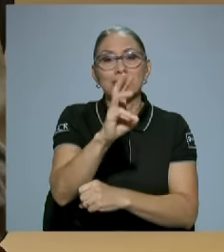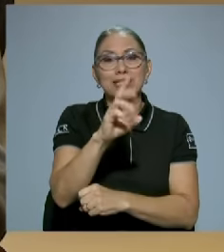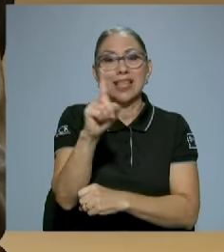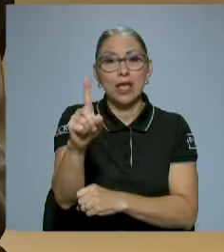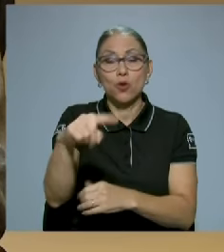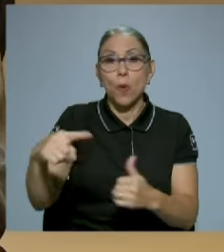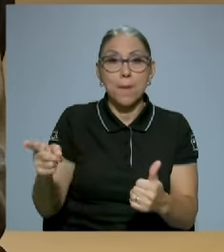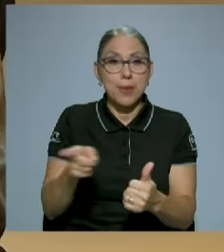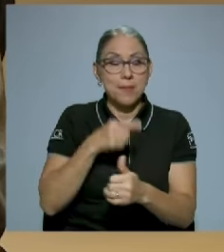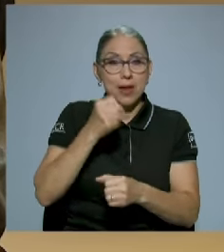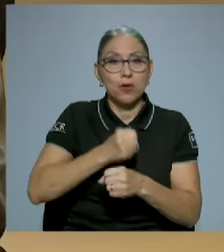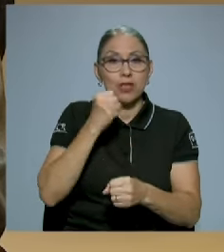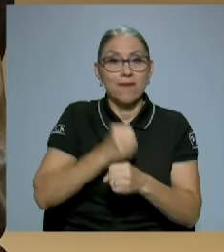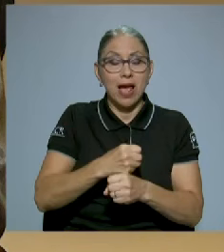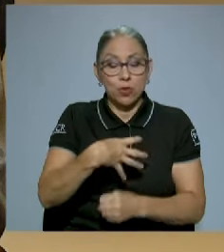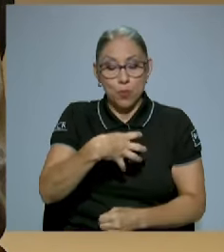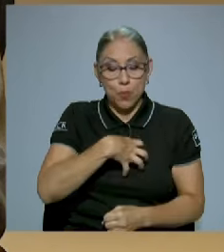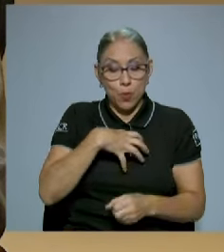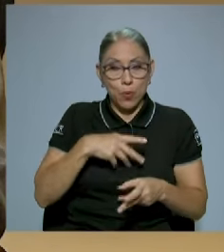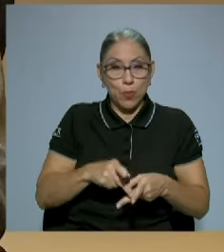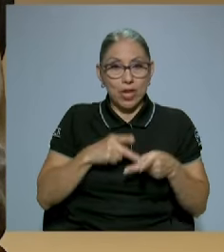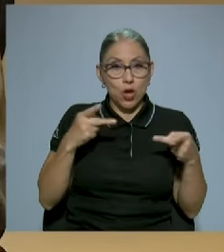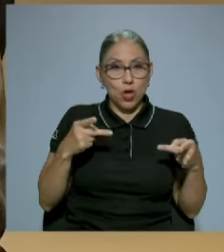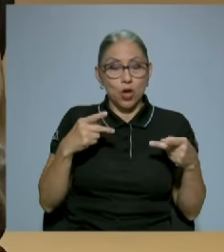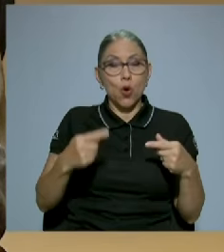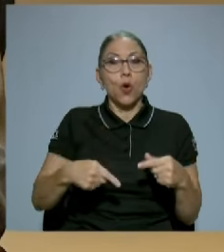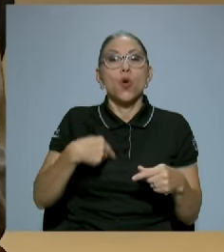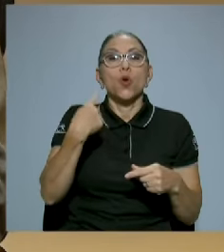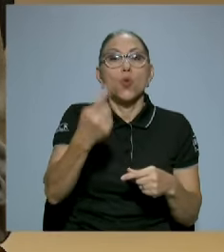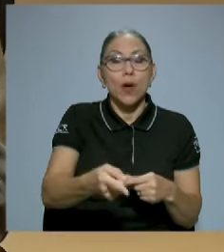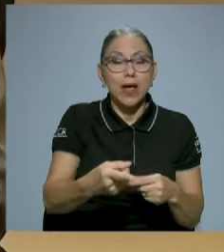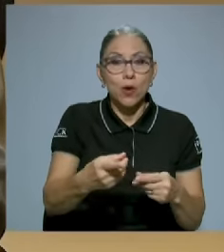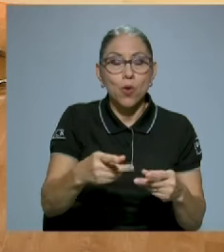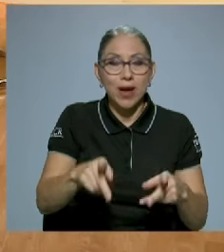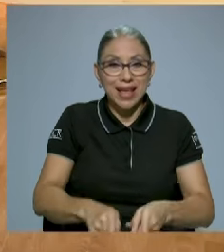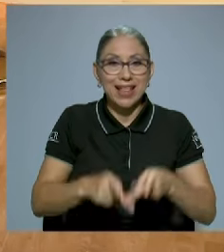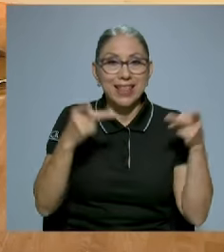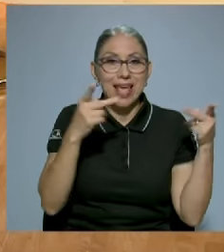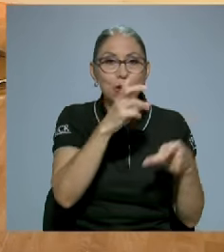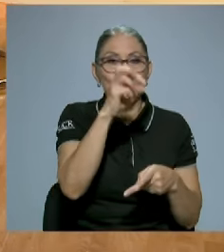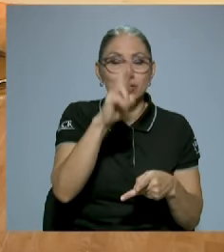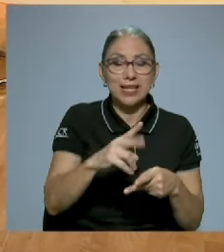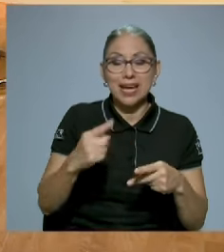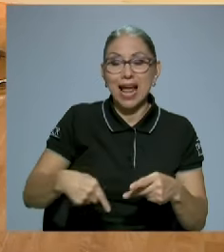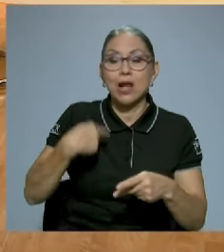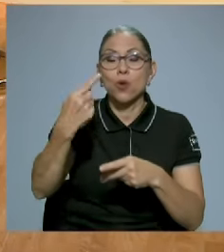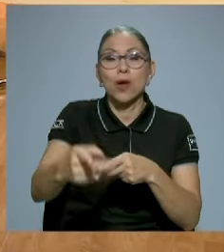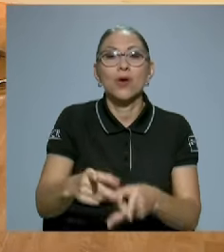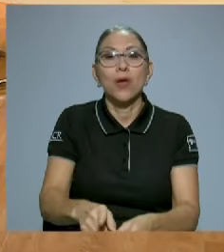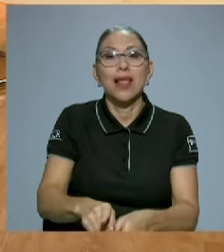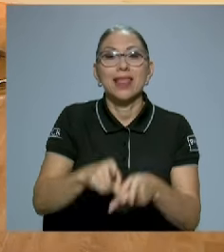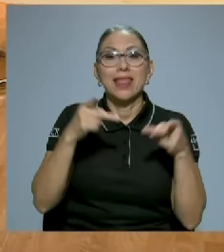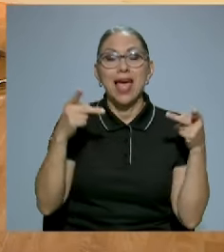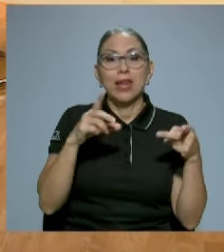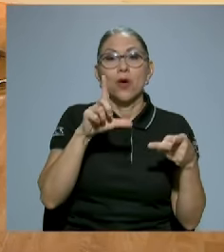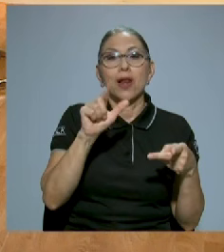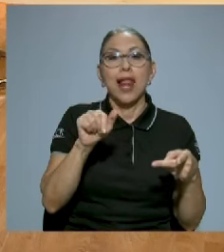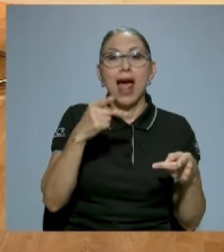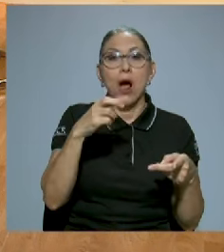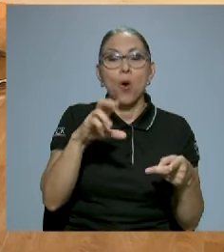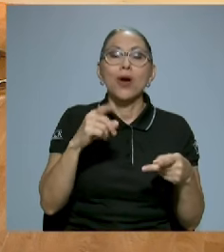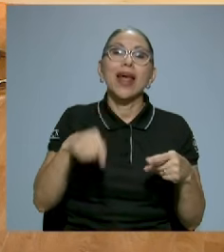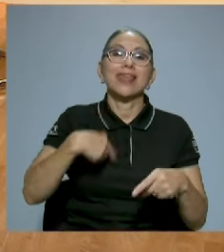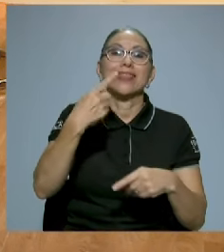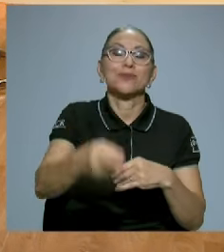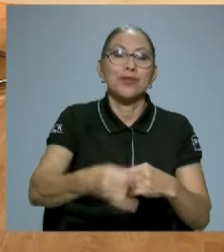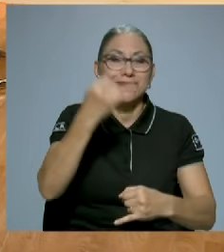primero en el periódico propio, luego en el diario Costa Rica, en La Hora, y finalmente en la prensa libre, donde